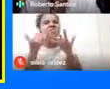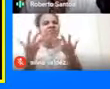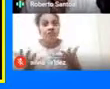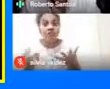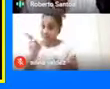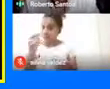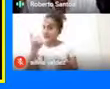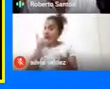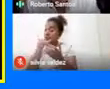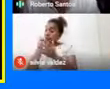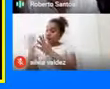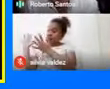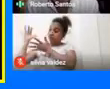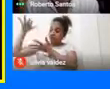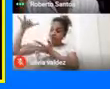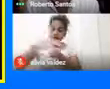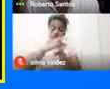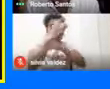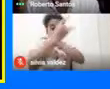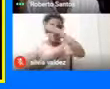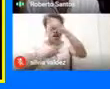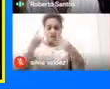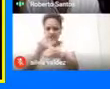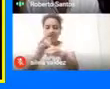el diluvio universal Que fue un evento